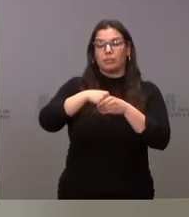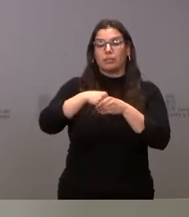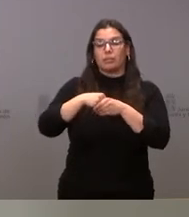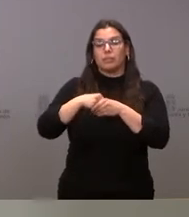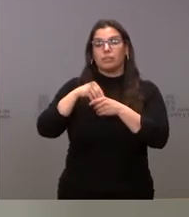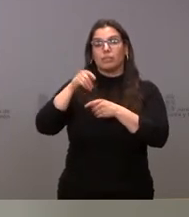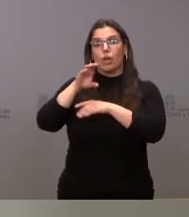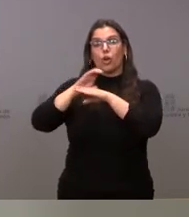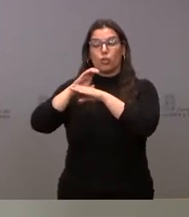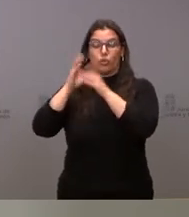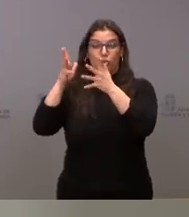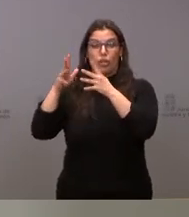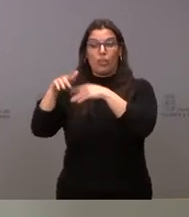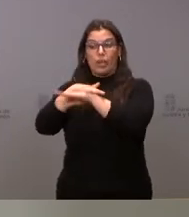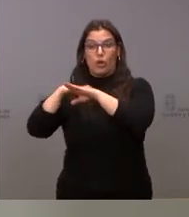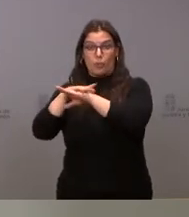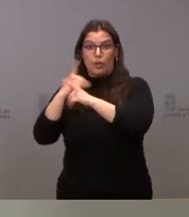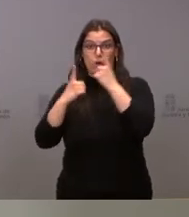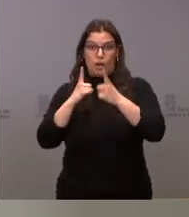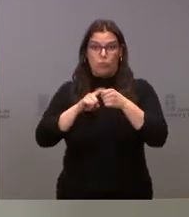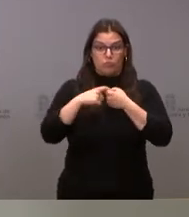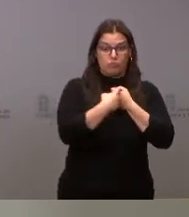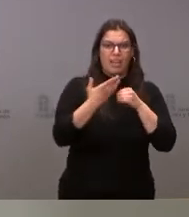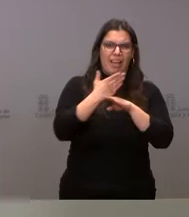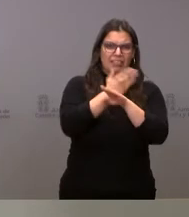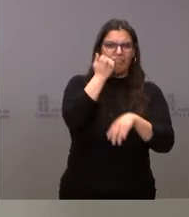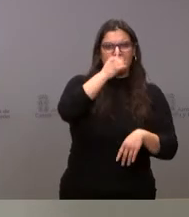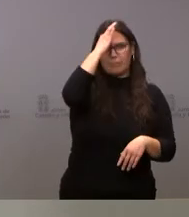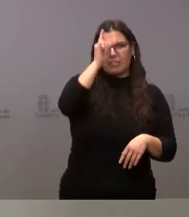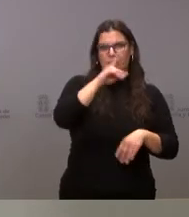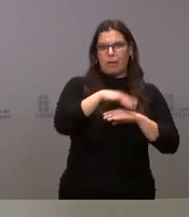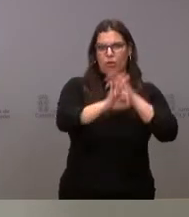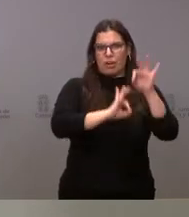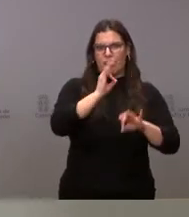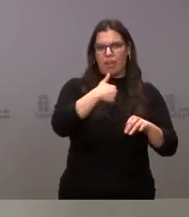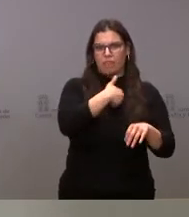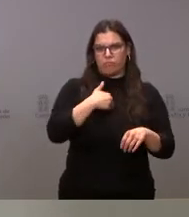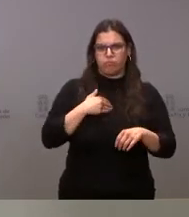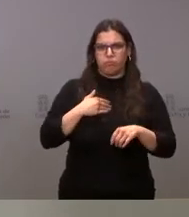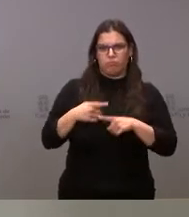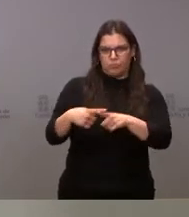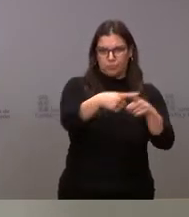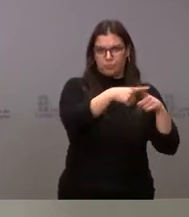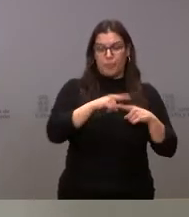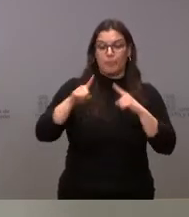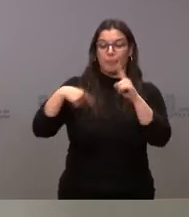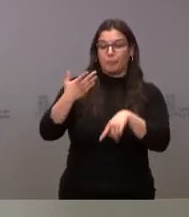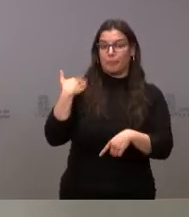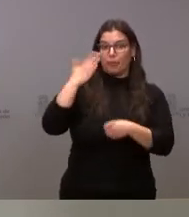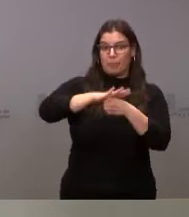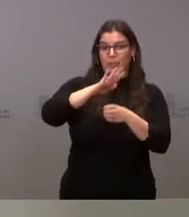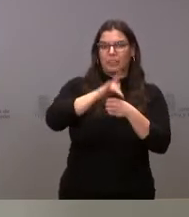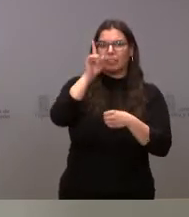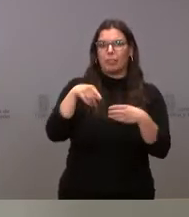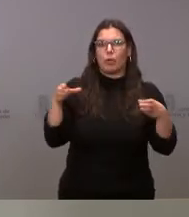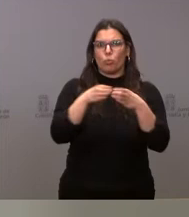Gobierno, ya también el propio fin de semana la tuvimos para organizar todas las tareas. El martes ya hubo una reunión de la